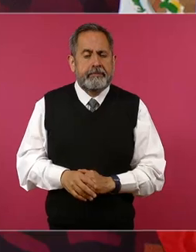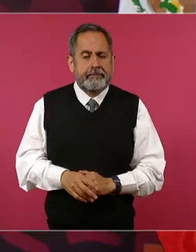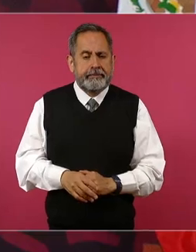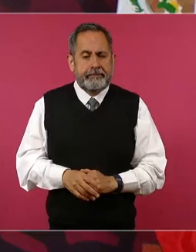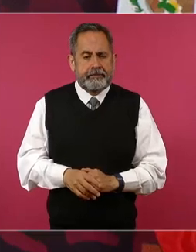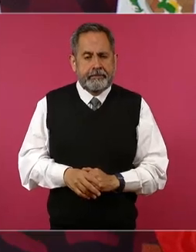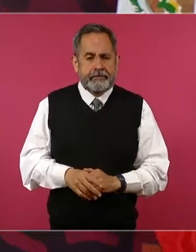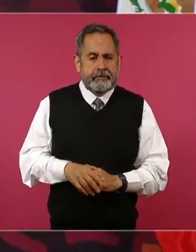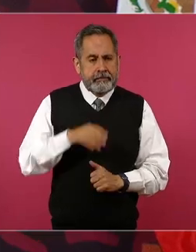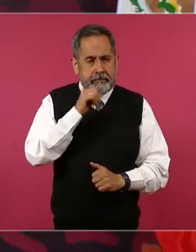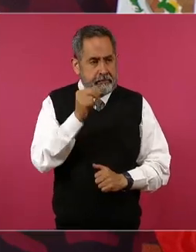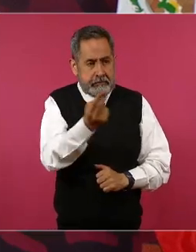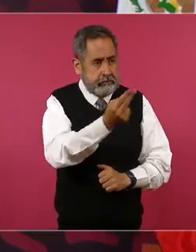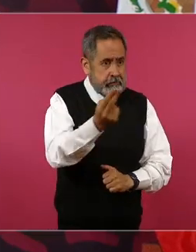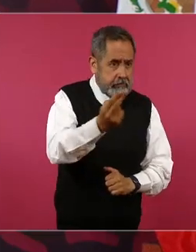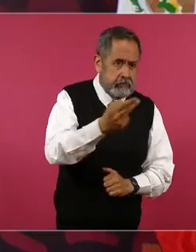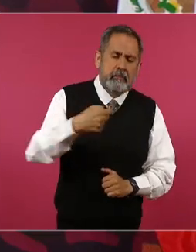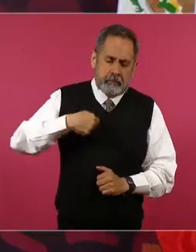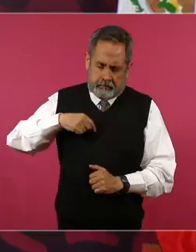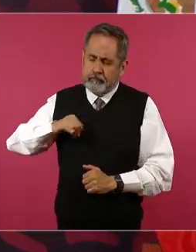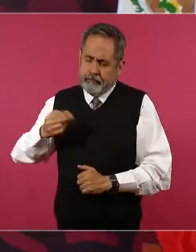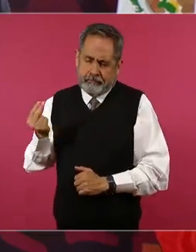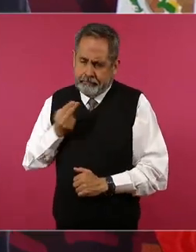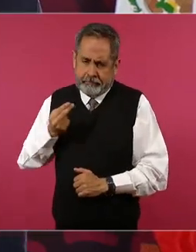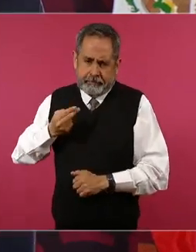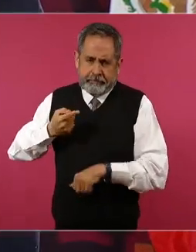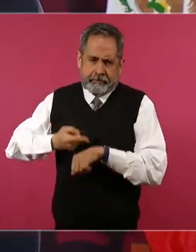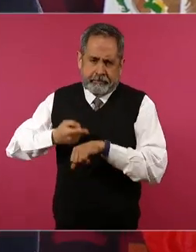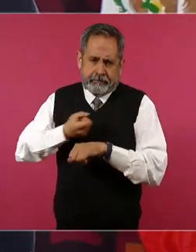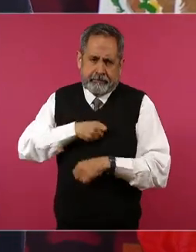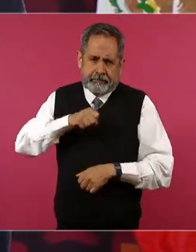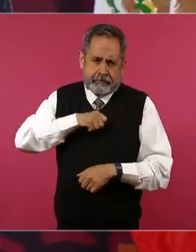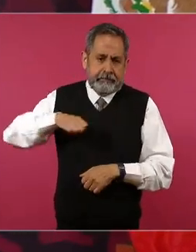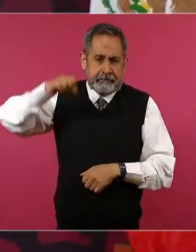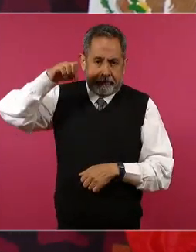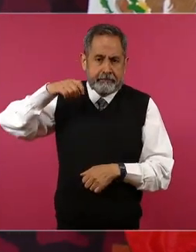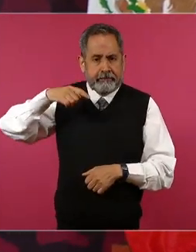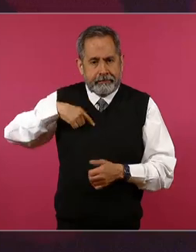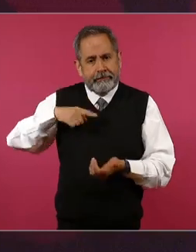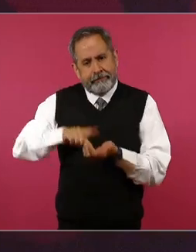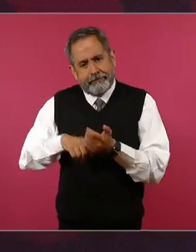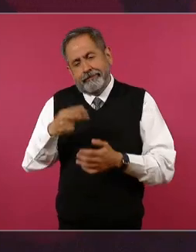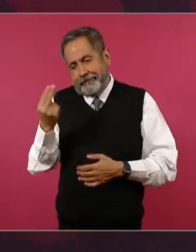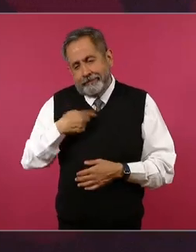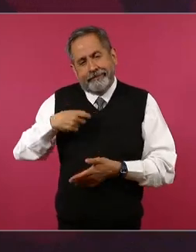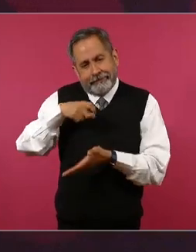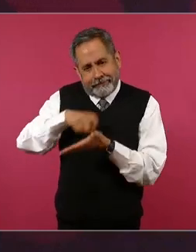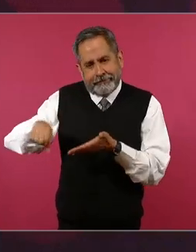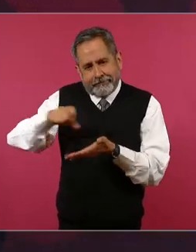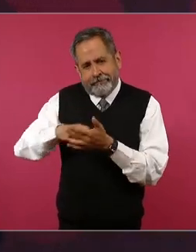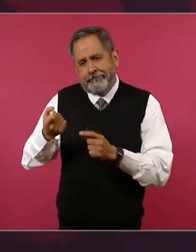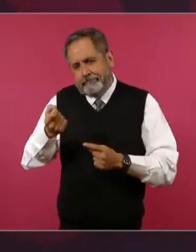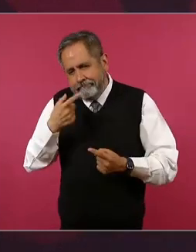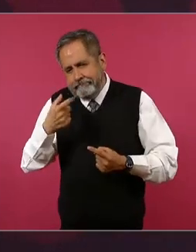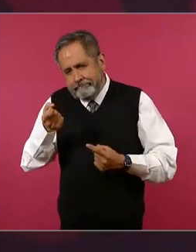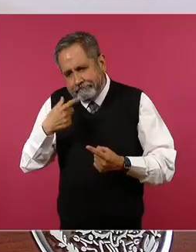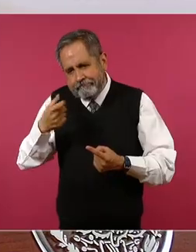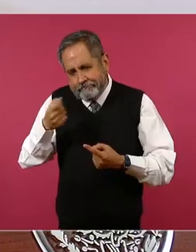no lo necesite pero ya la edad de uno tiene uno que comprar medicamentos